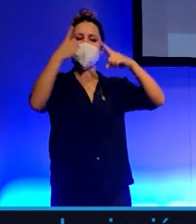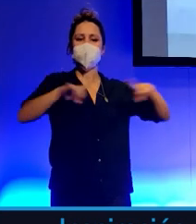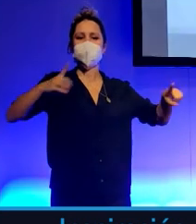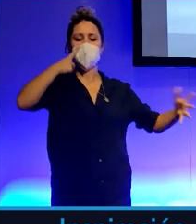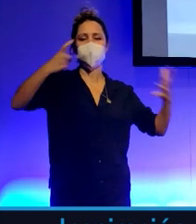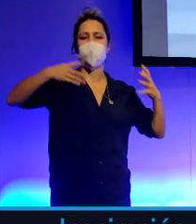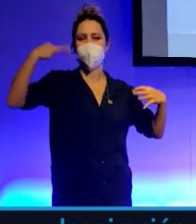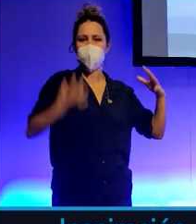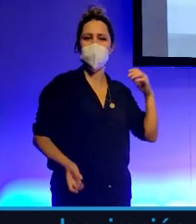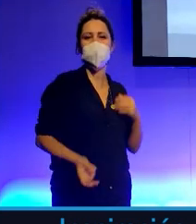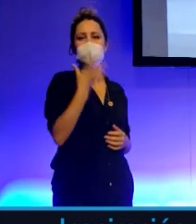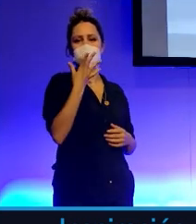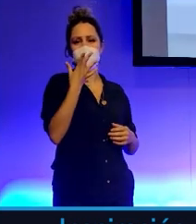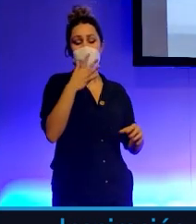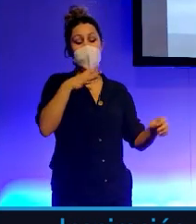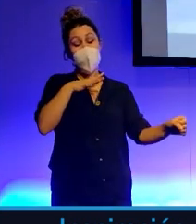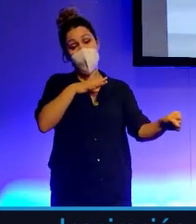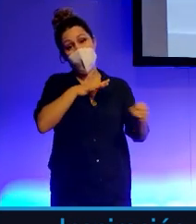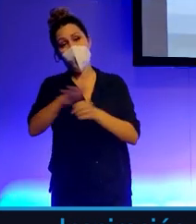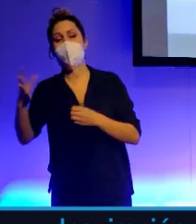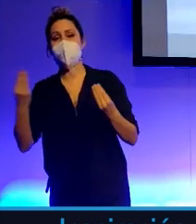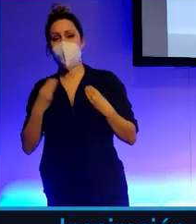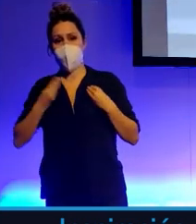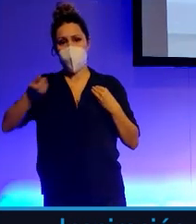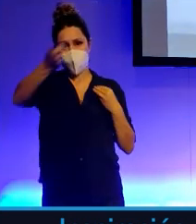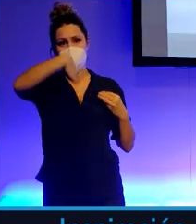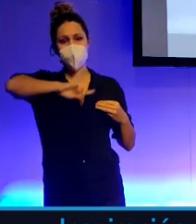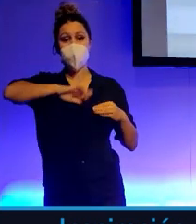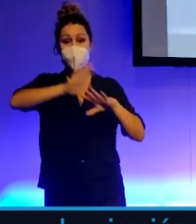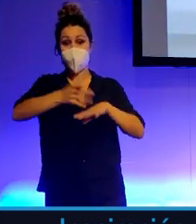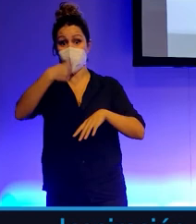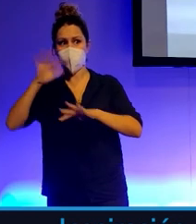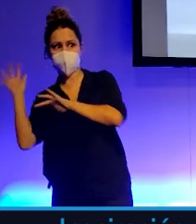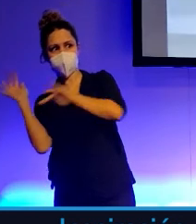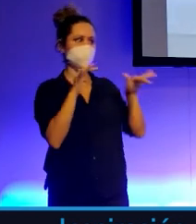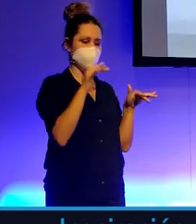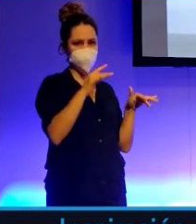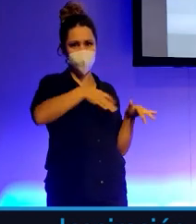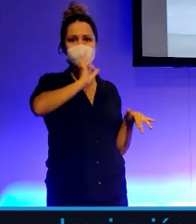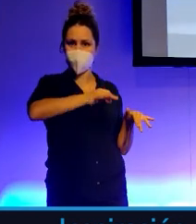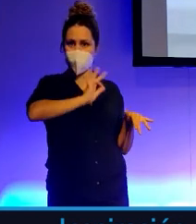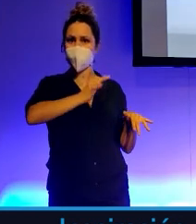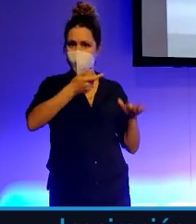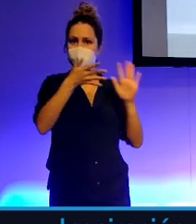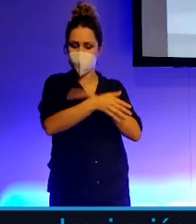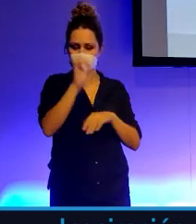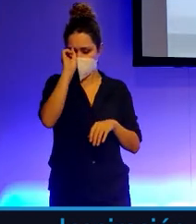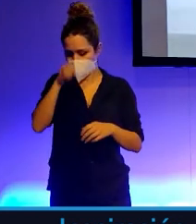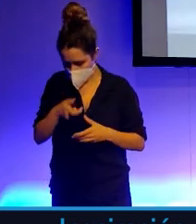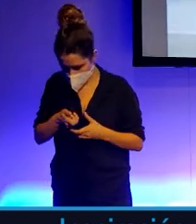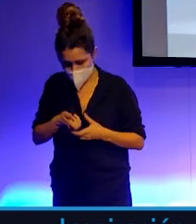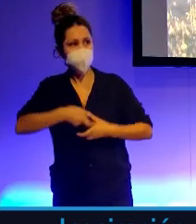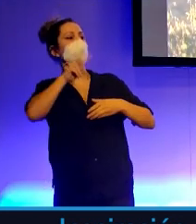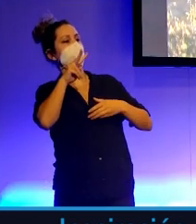relevante en nuestra vida. Que hagan que nosotros prestemos atención. Que levantemos la cabeza de la pantalla.